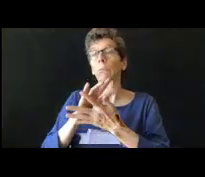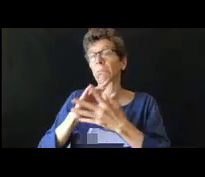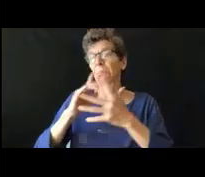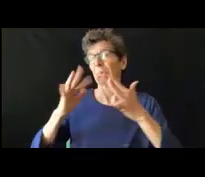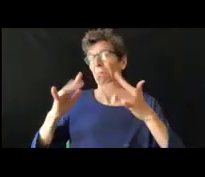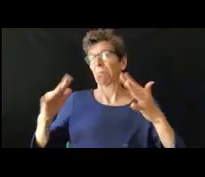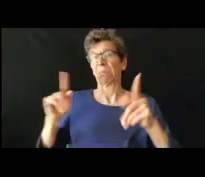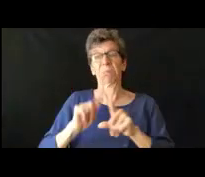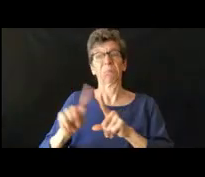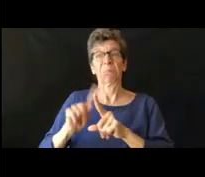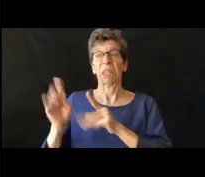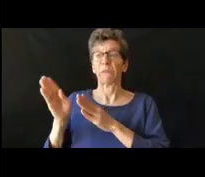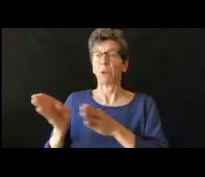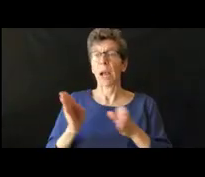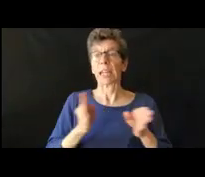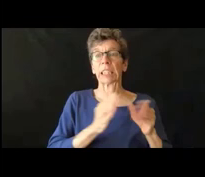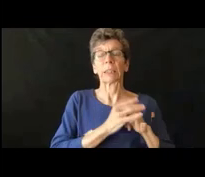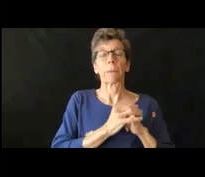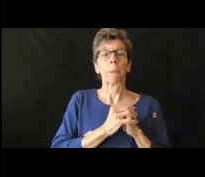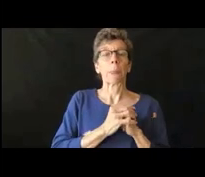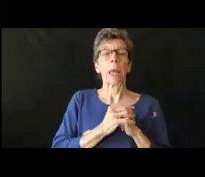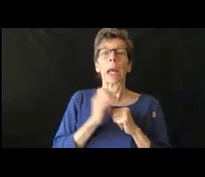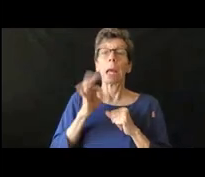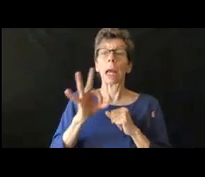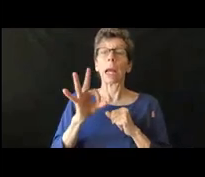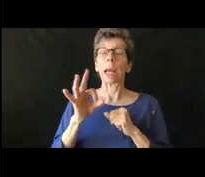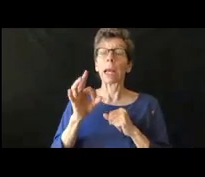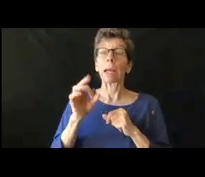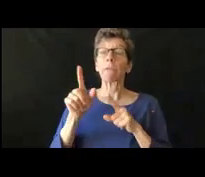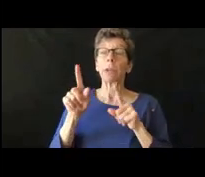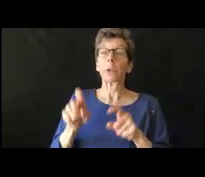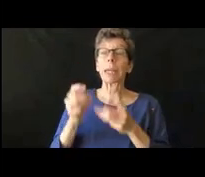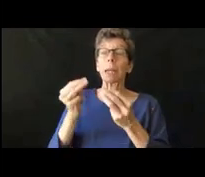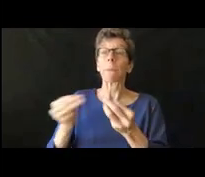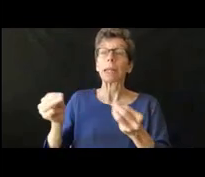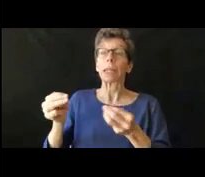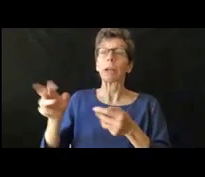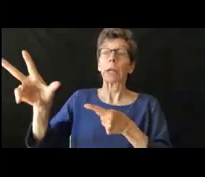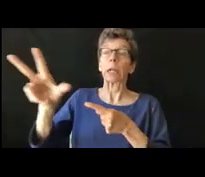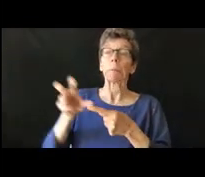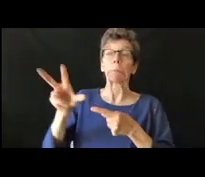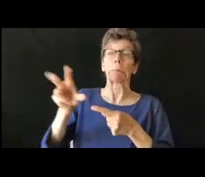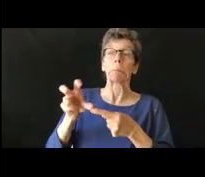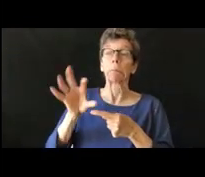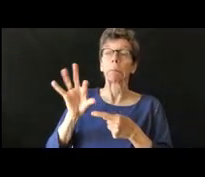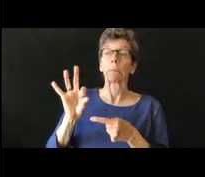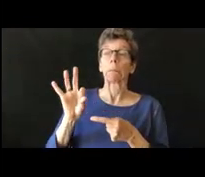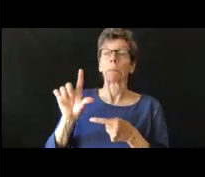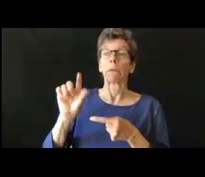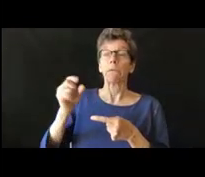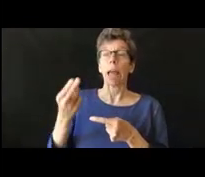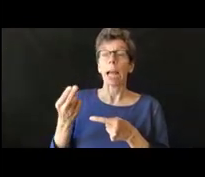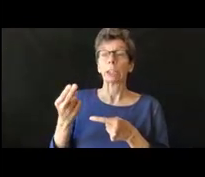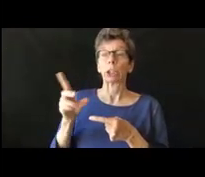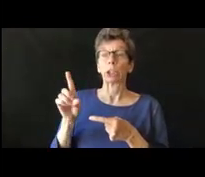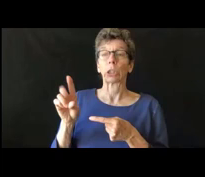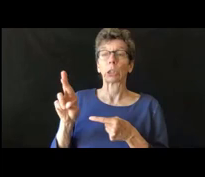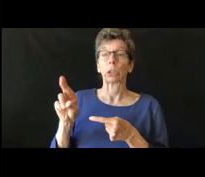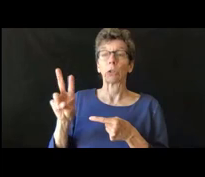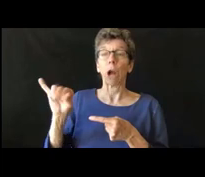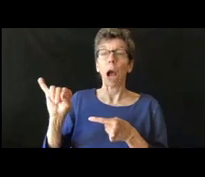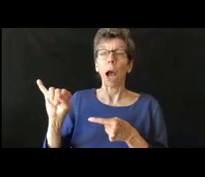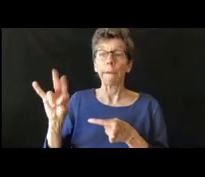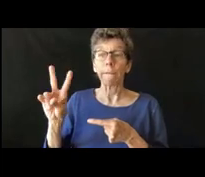por ejemplo si se necesita material que viene en una material o algo y cualquier tipo de